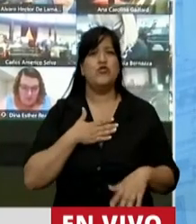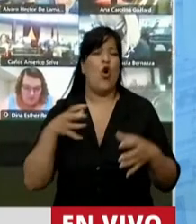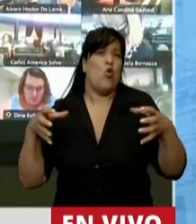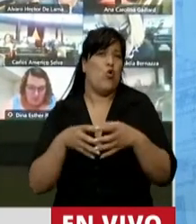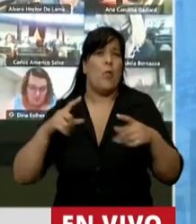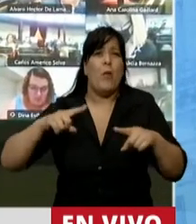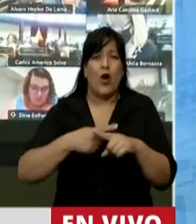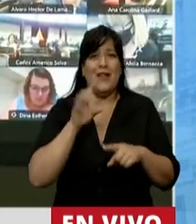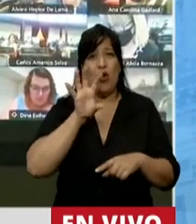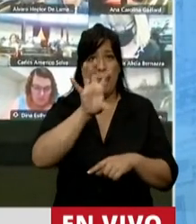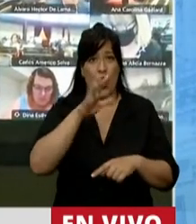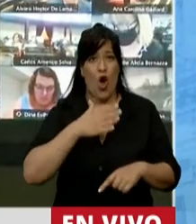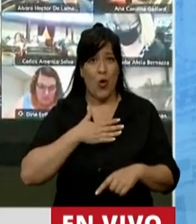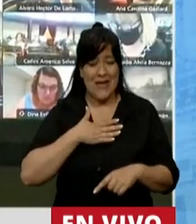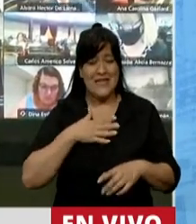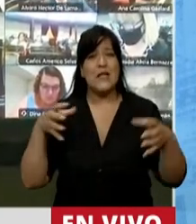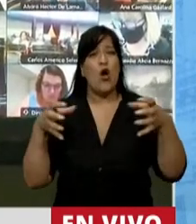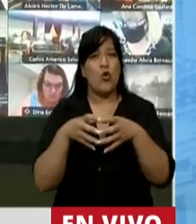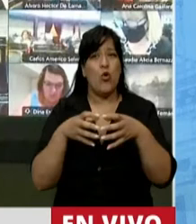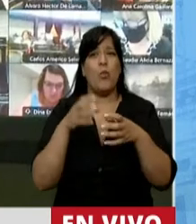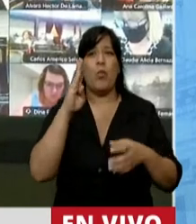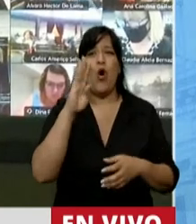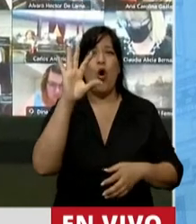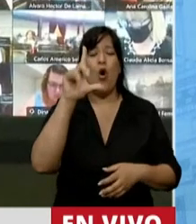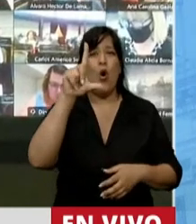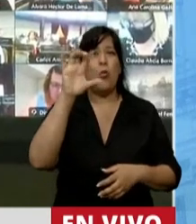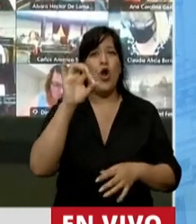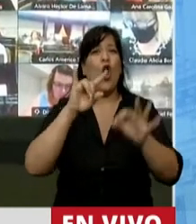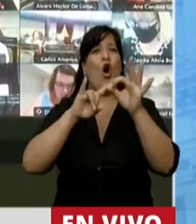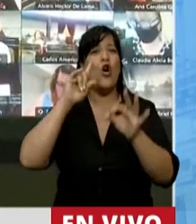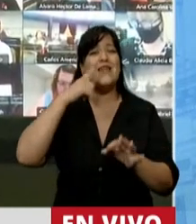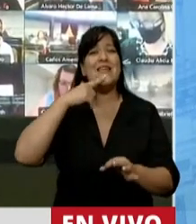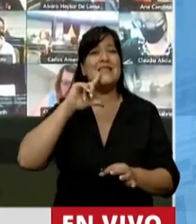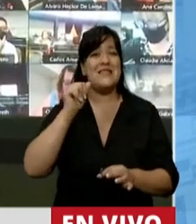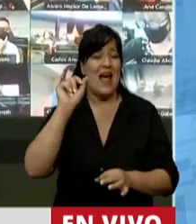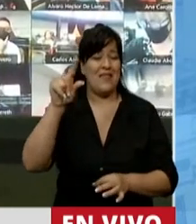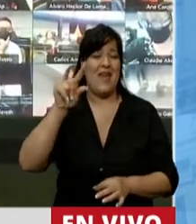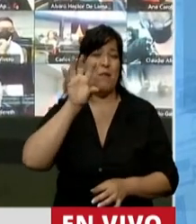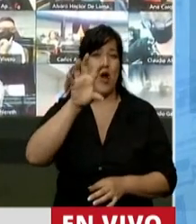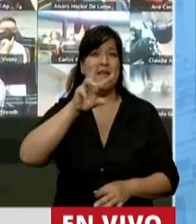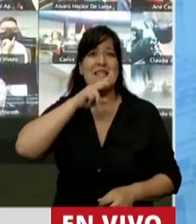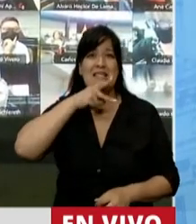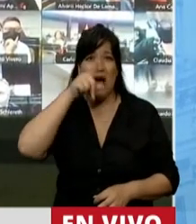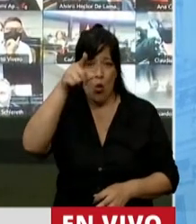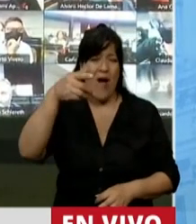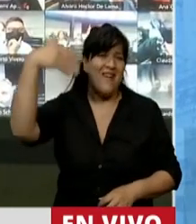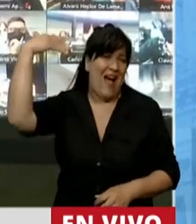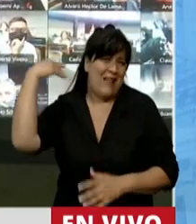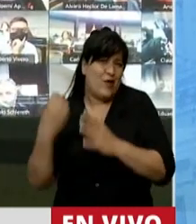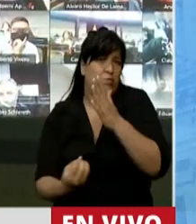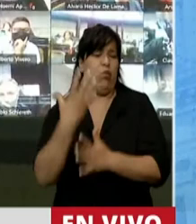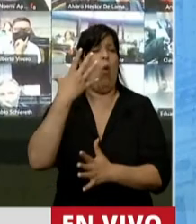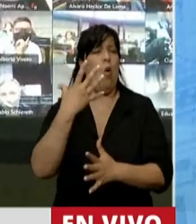partido provincial como es el partido bloquista de San Juan, que en sus orígenes supo tener la